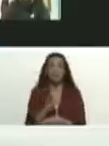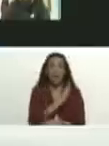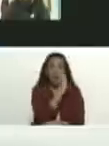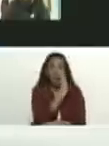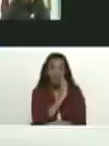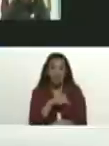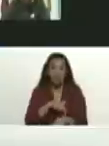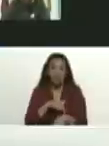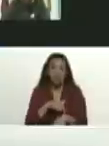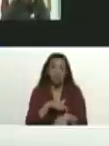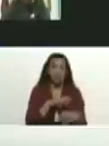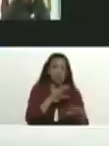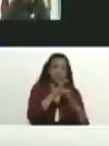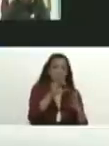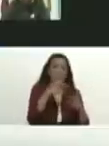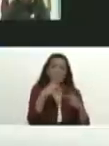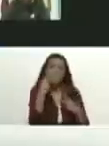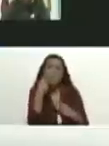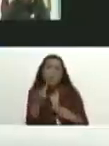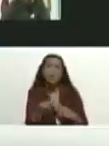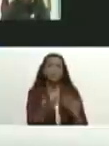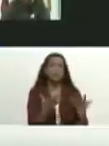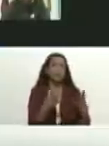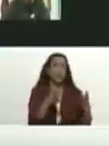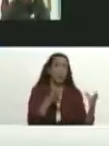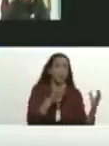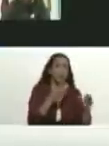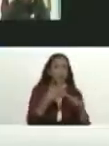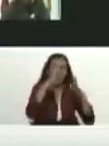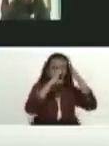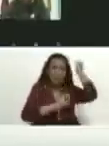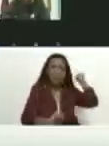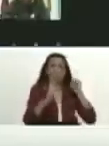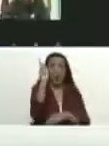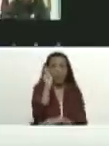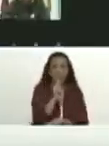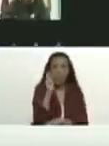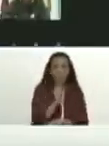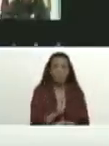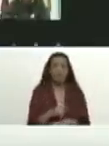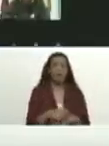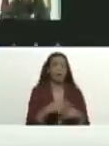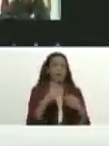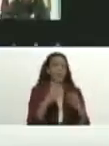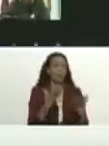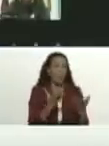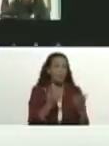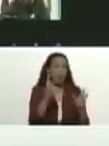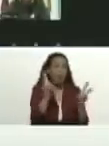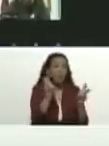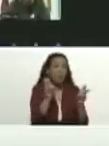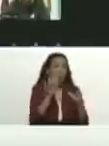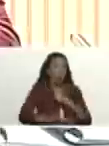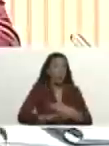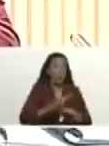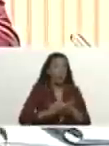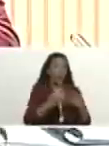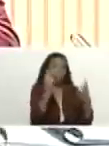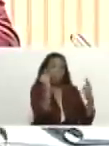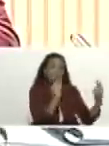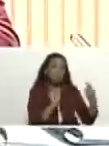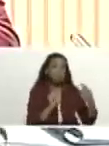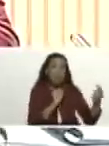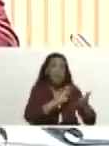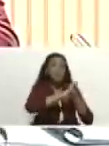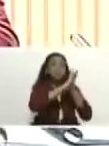con diversos sectores políticos del Brasil, senadores, diputados, muy productivas, después